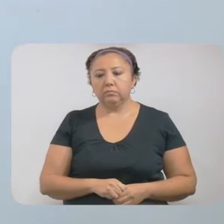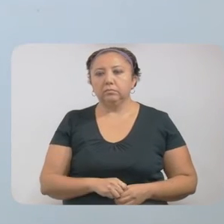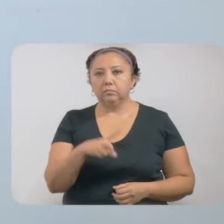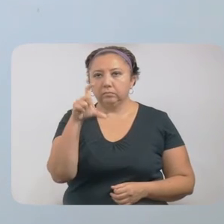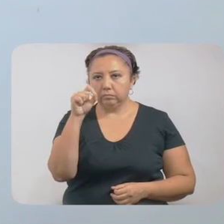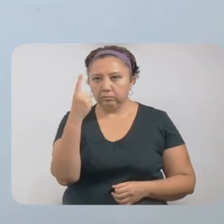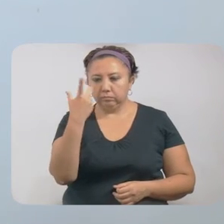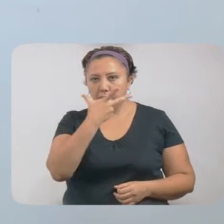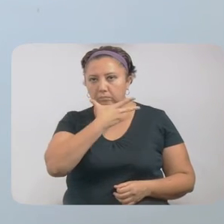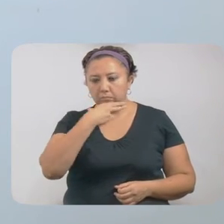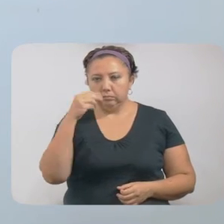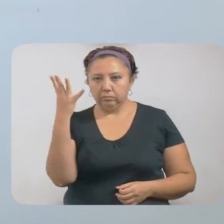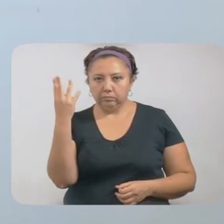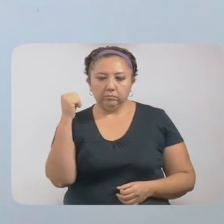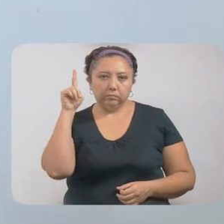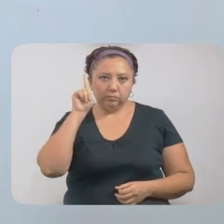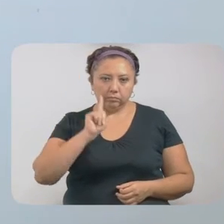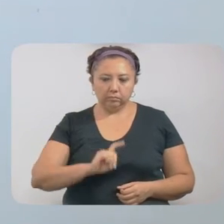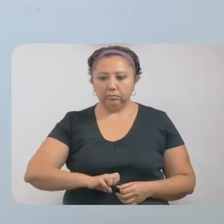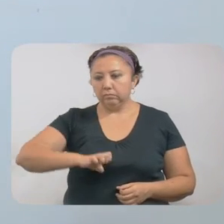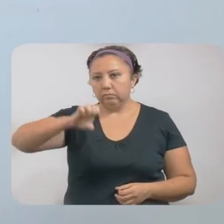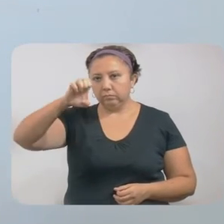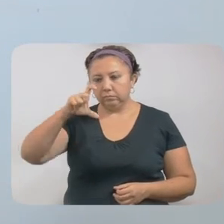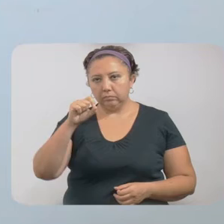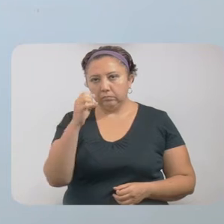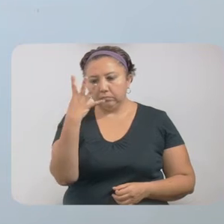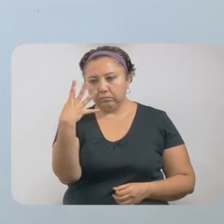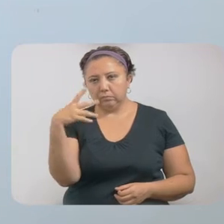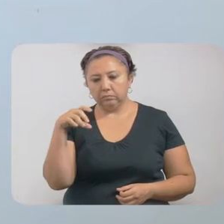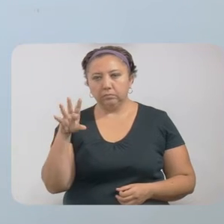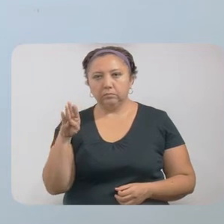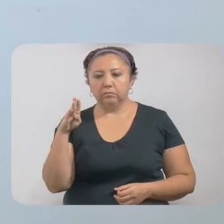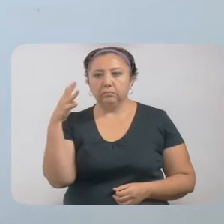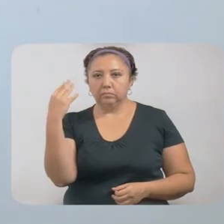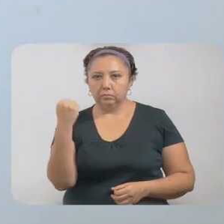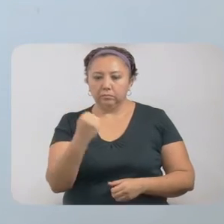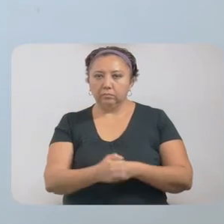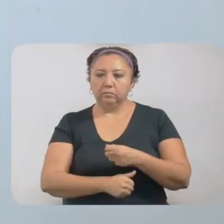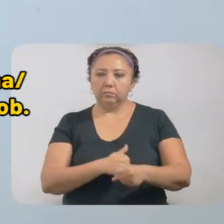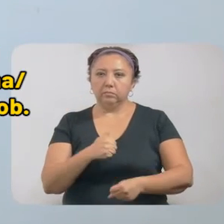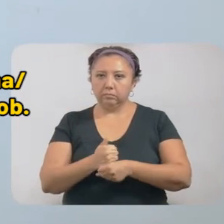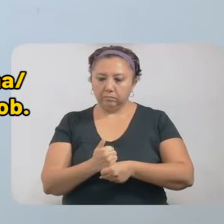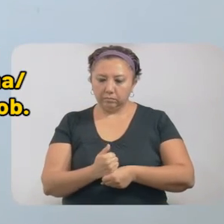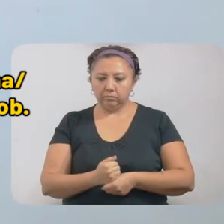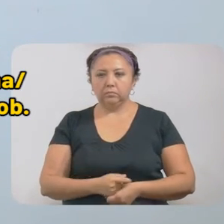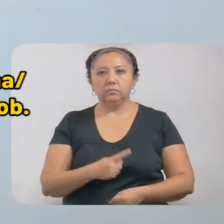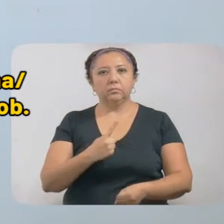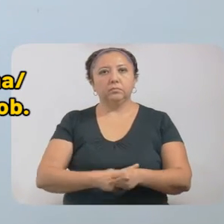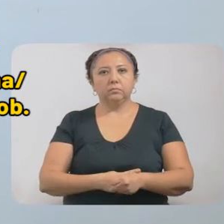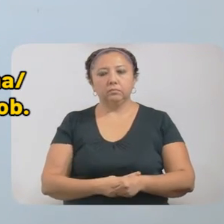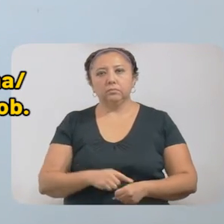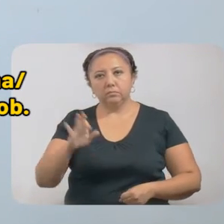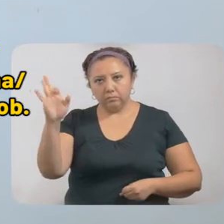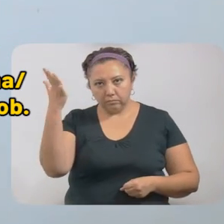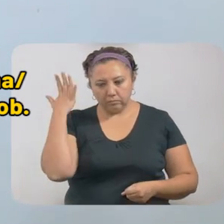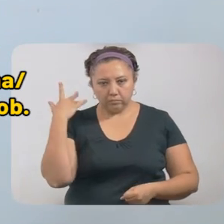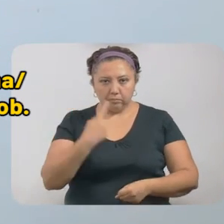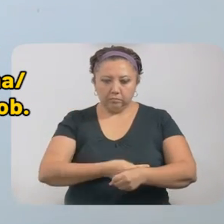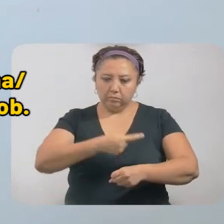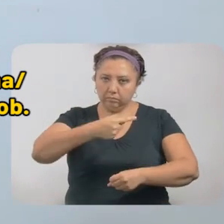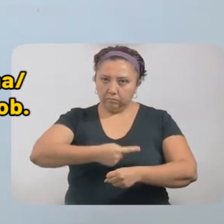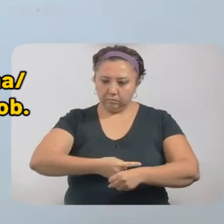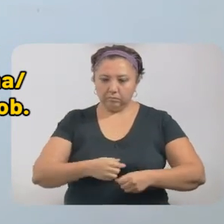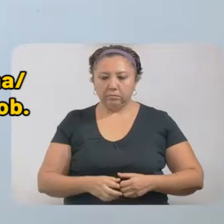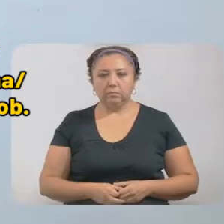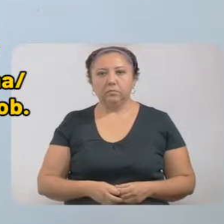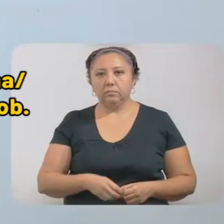Son 21 hombres y 9 mujeres, de un rango de edad de 24 a 99 años. Sus principales enfermedades fueron hipertensión